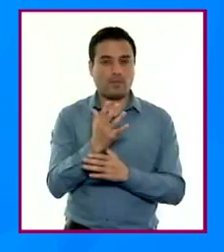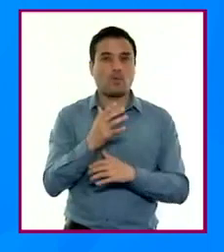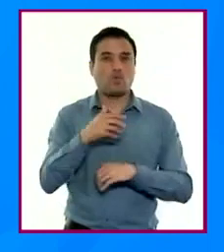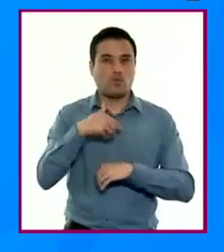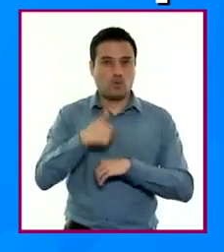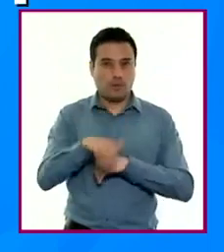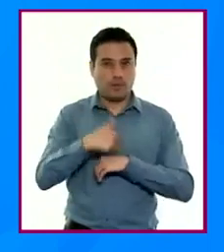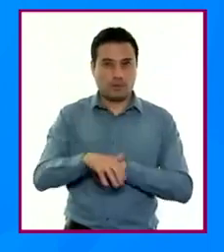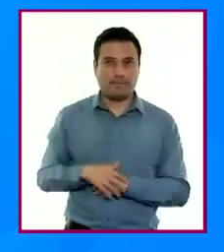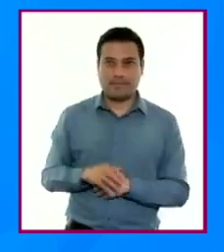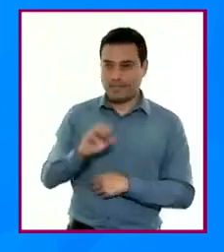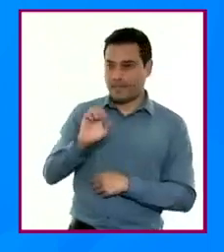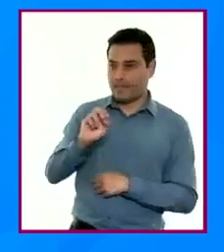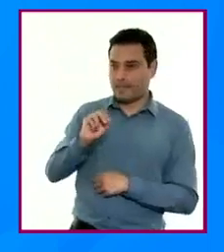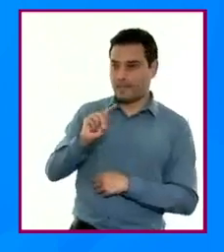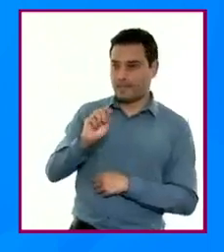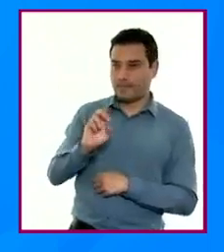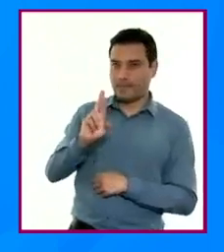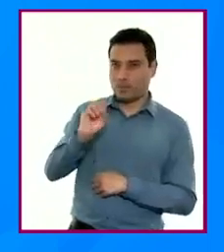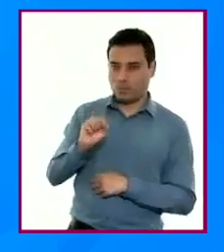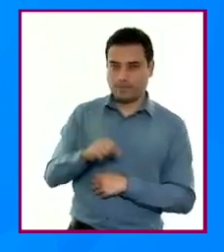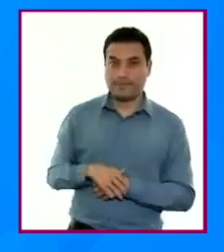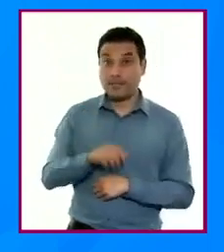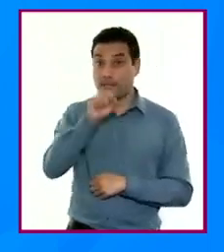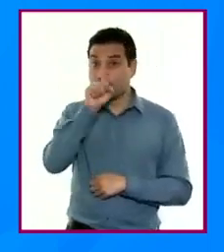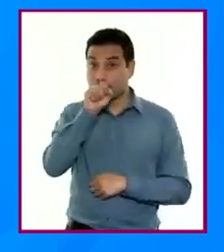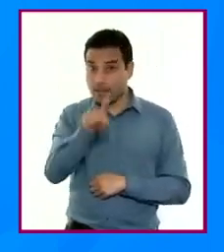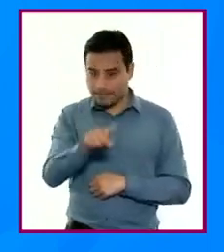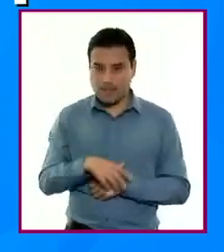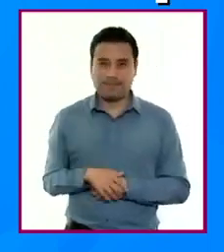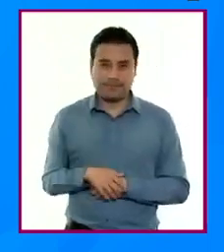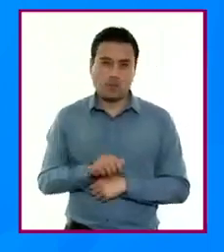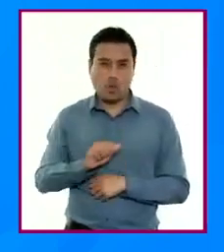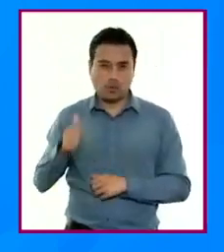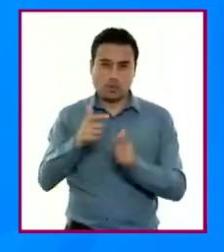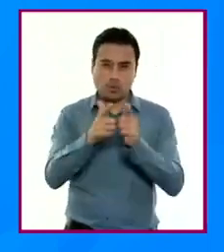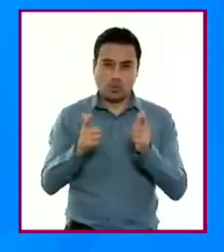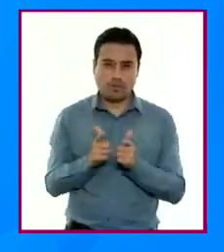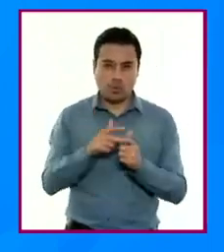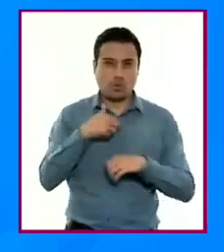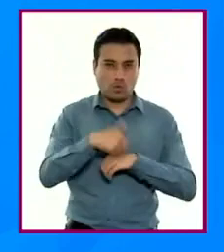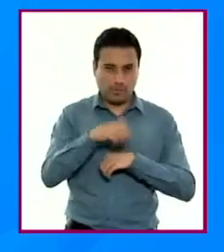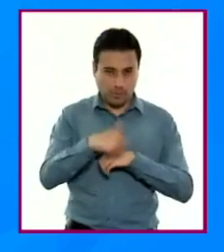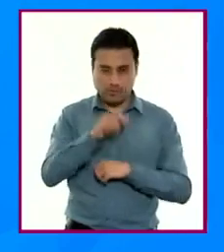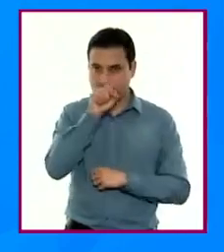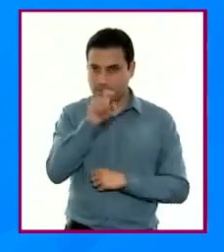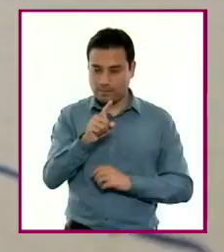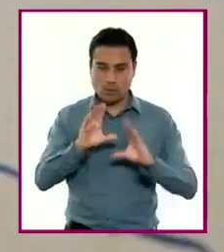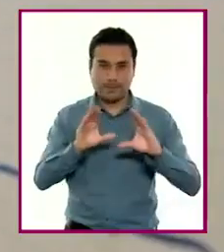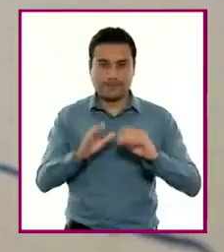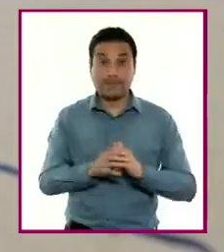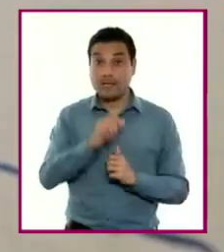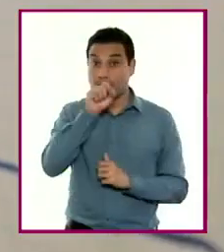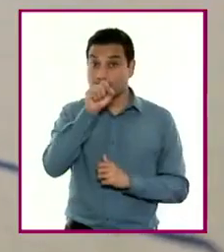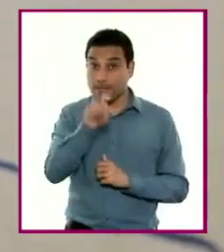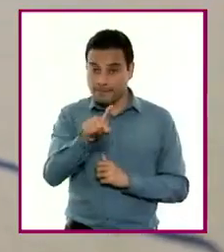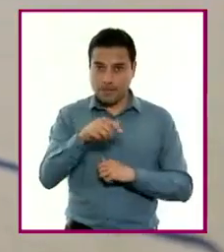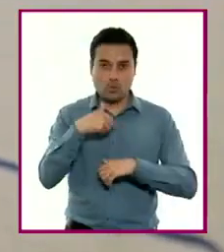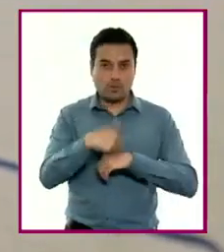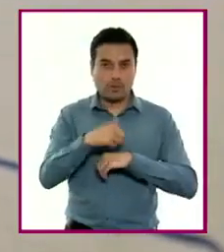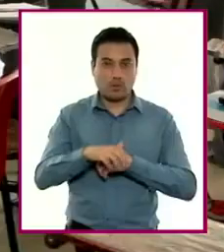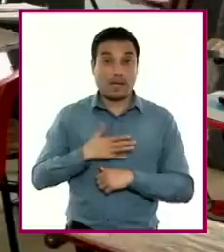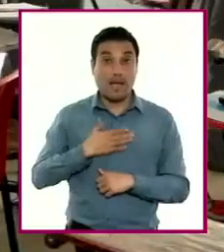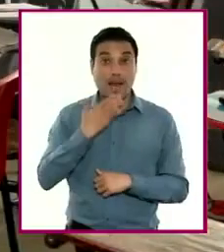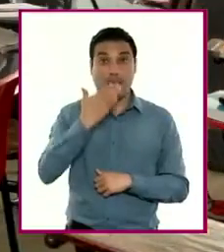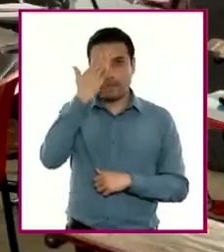los alumnos un nuevo conjunto de números, los enteros, y se profundiza en el estudio de los conjuntos que ya conocen. Se inicia el estudio